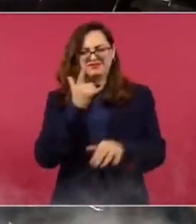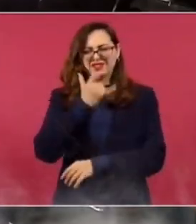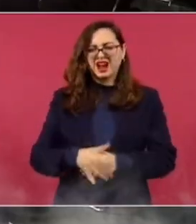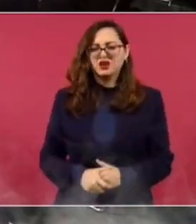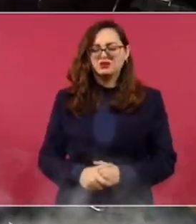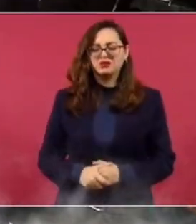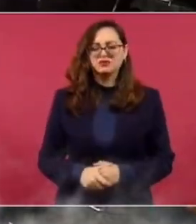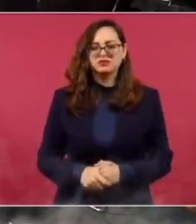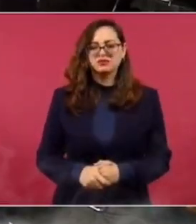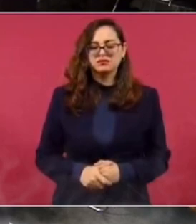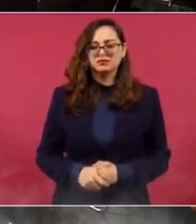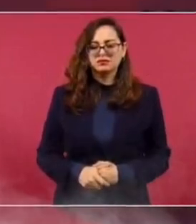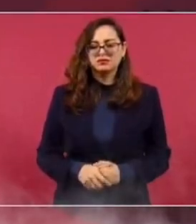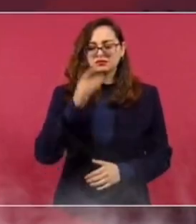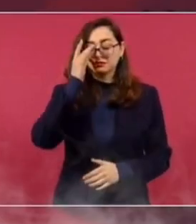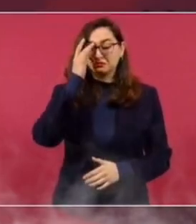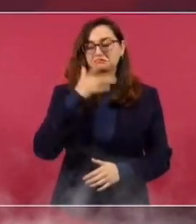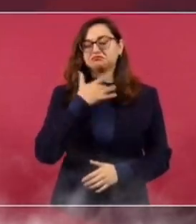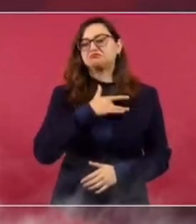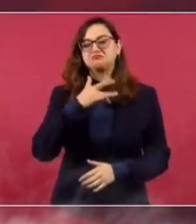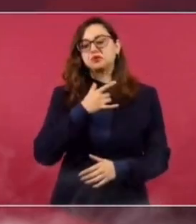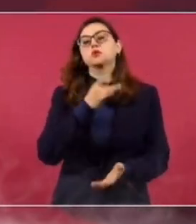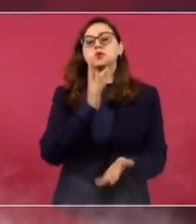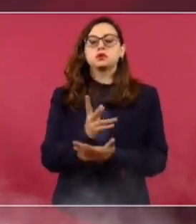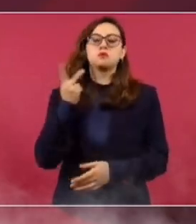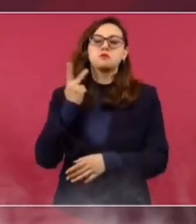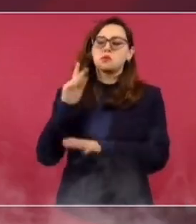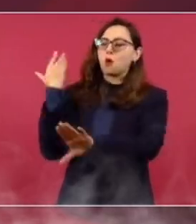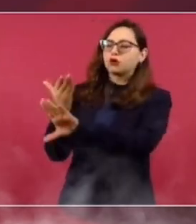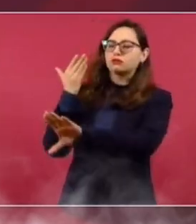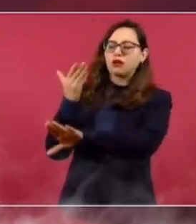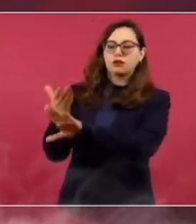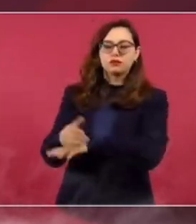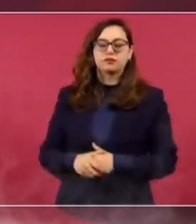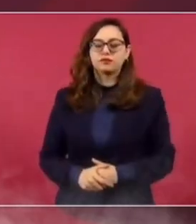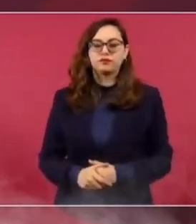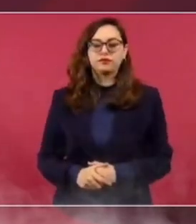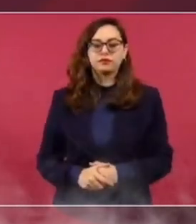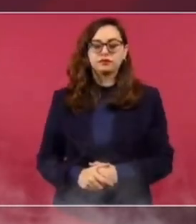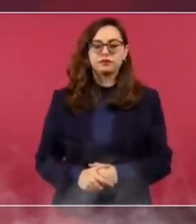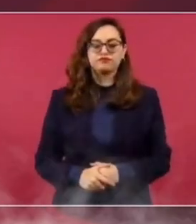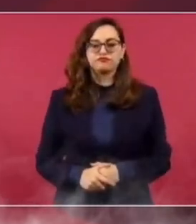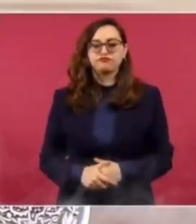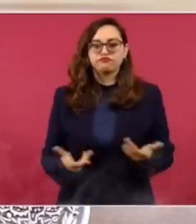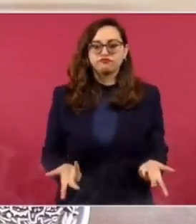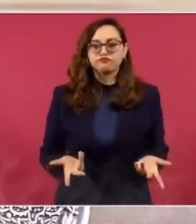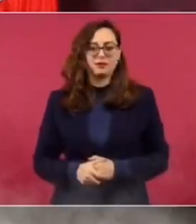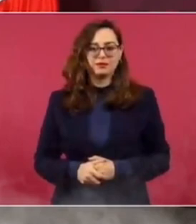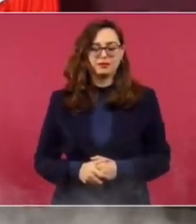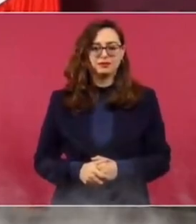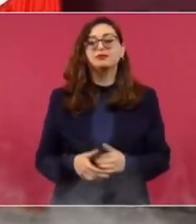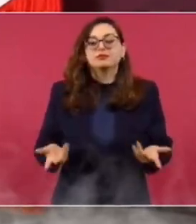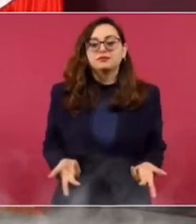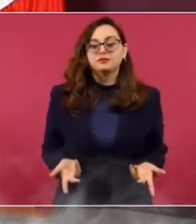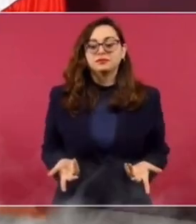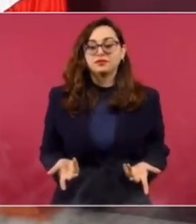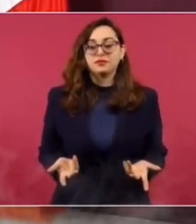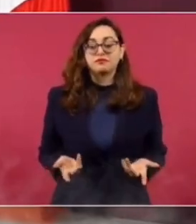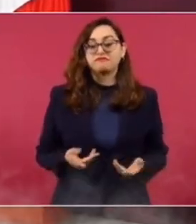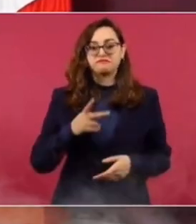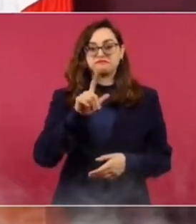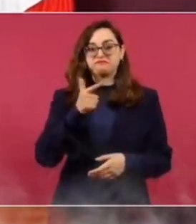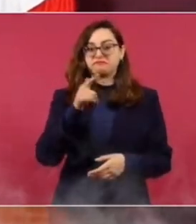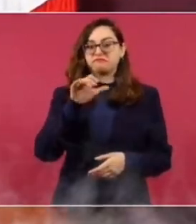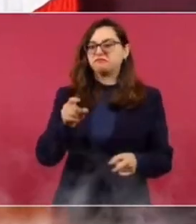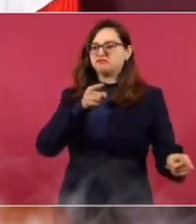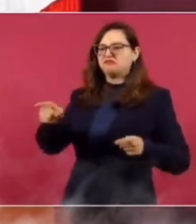es politiquería, pero por lo general los que acusan no tienen autoridad moral. Y todos los que dicen plagio